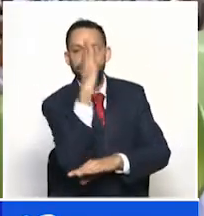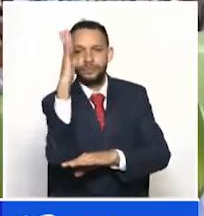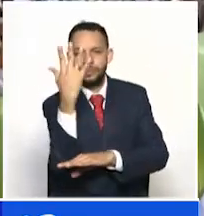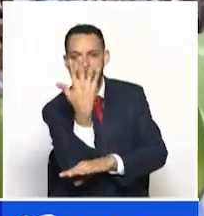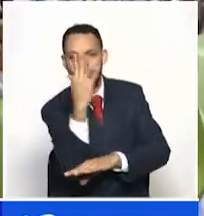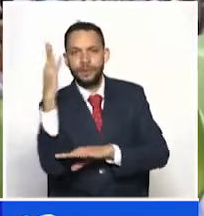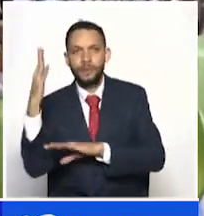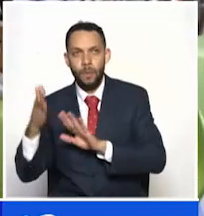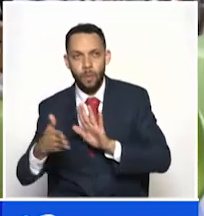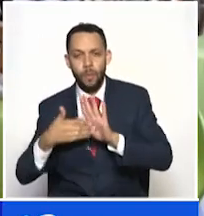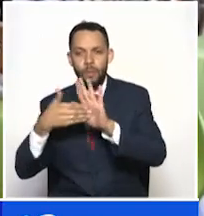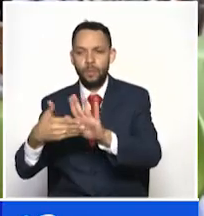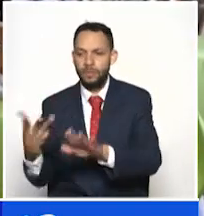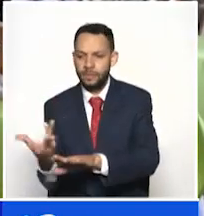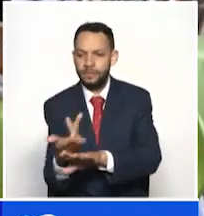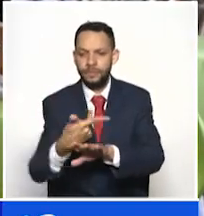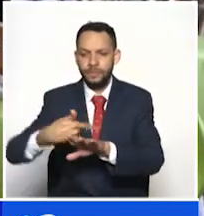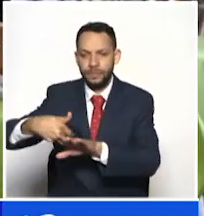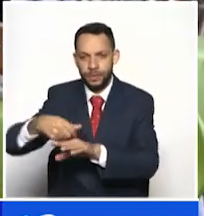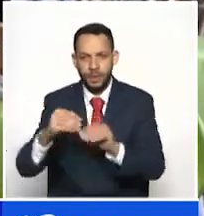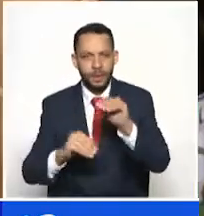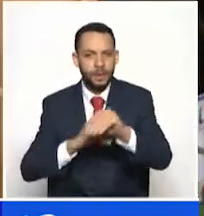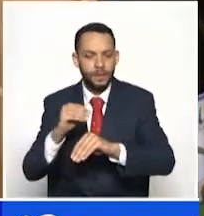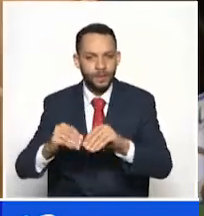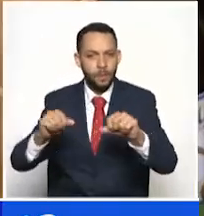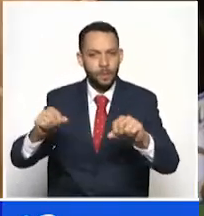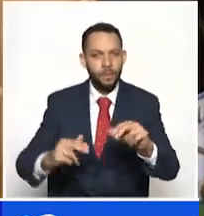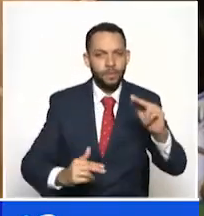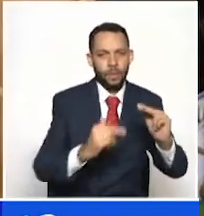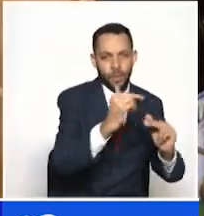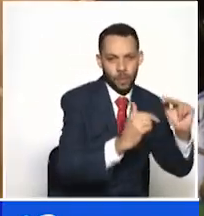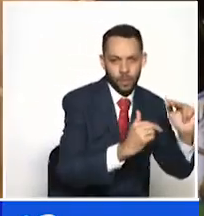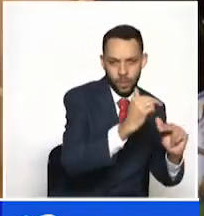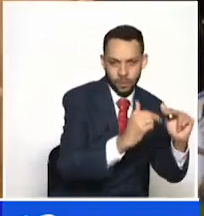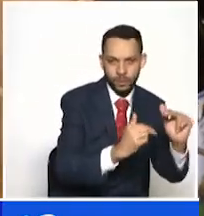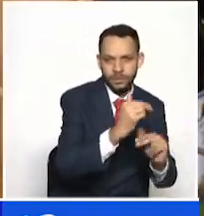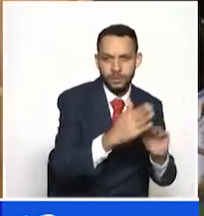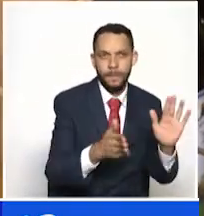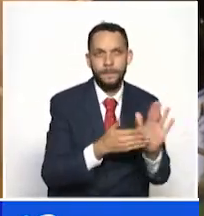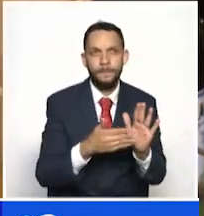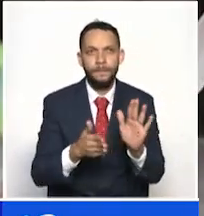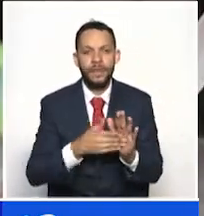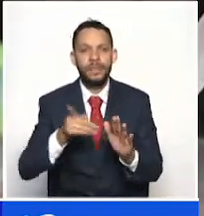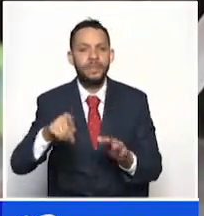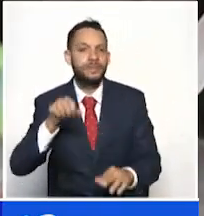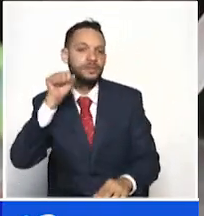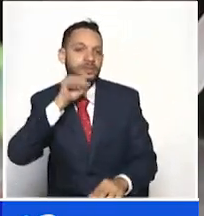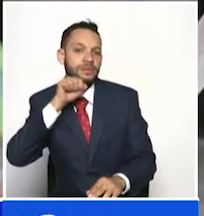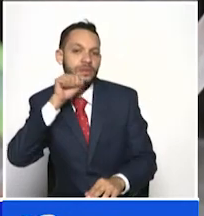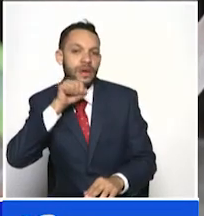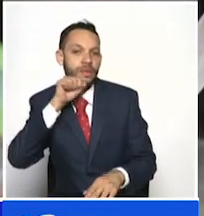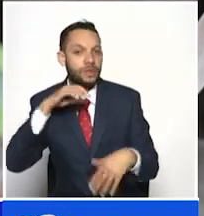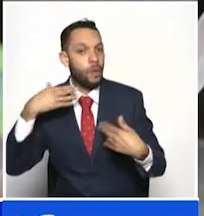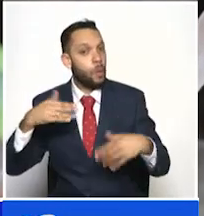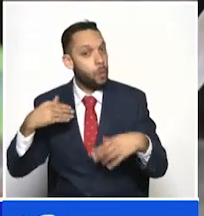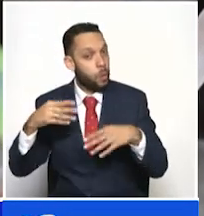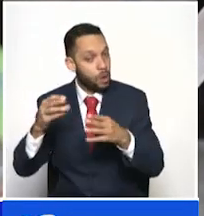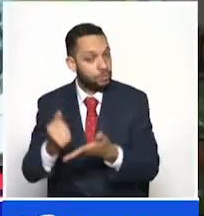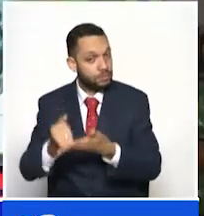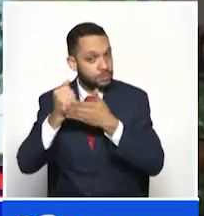durante esta jornada como materiales de construcción, artesanías, una cerveza fabricada en el Huila a base de guadua,